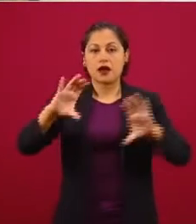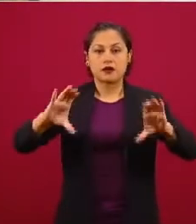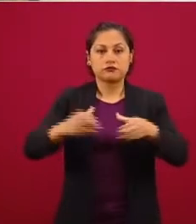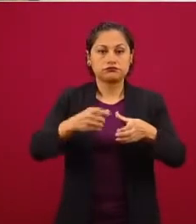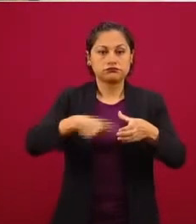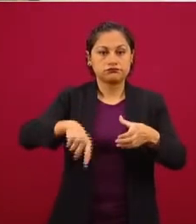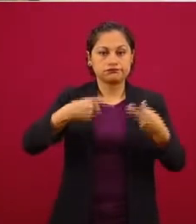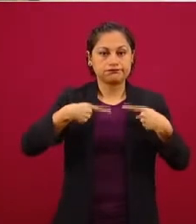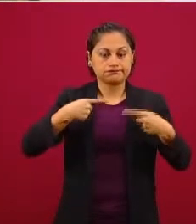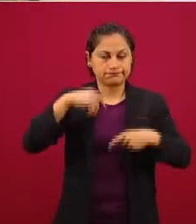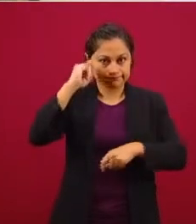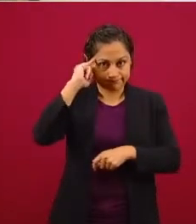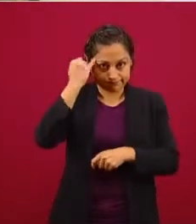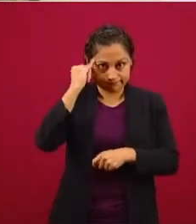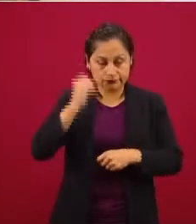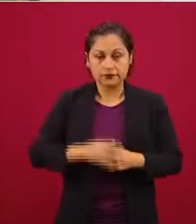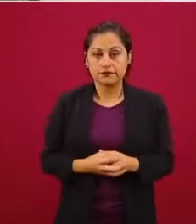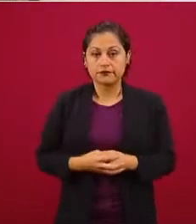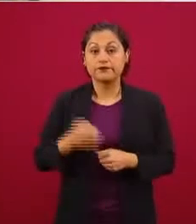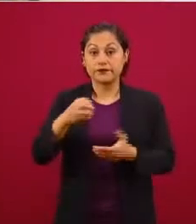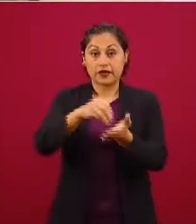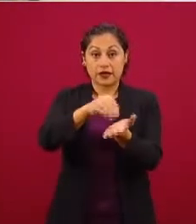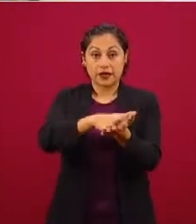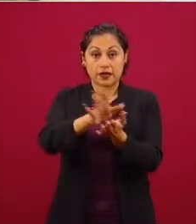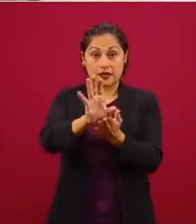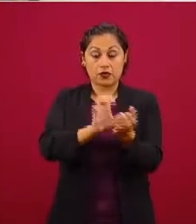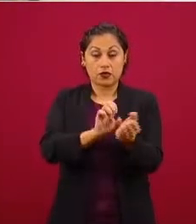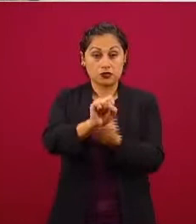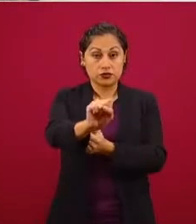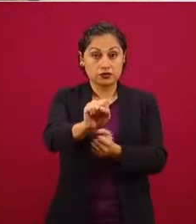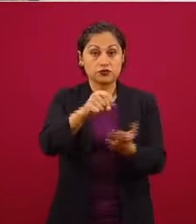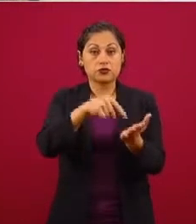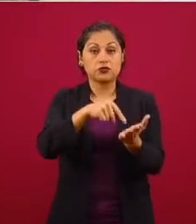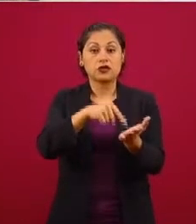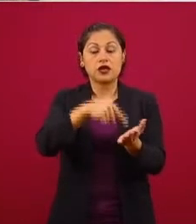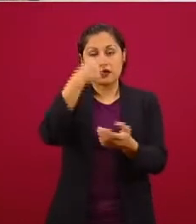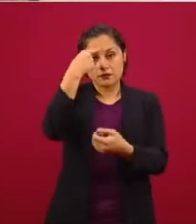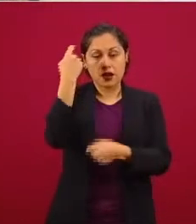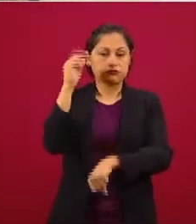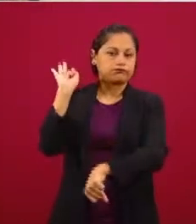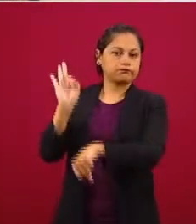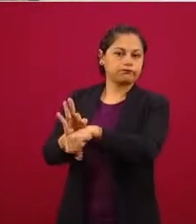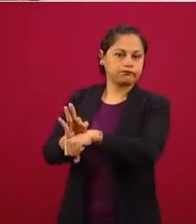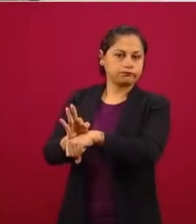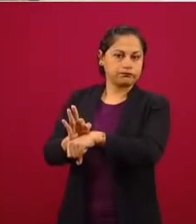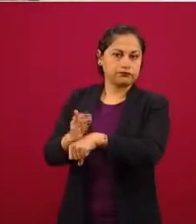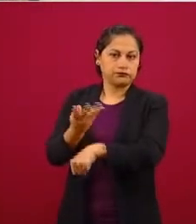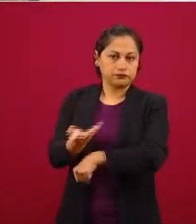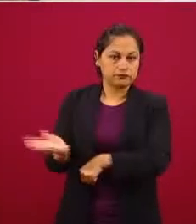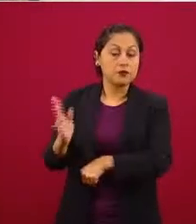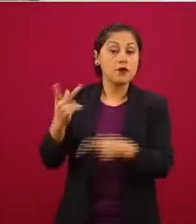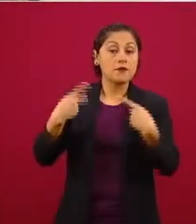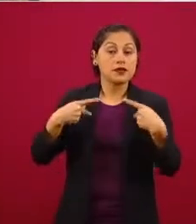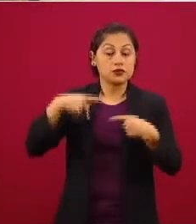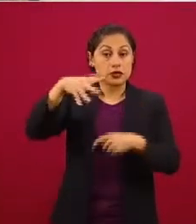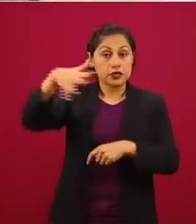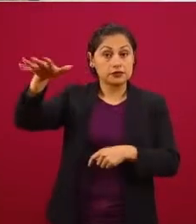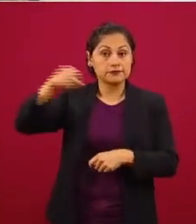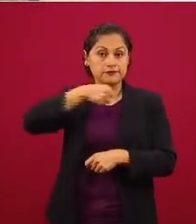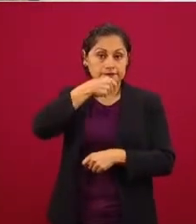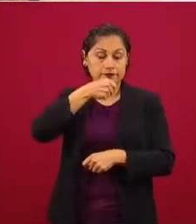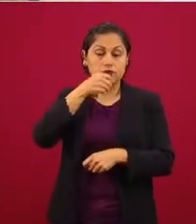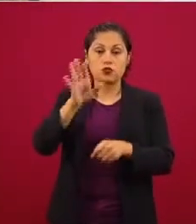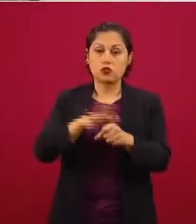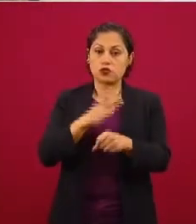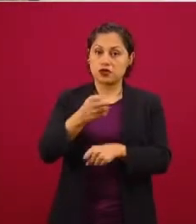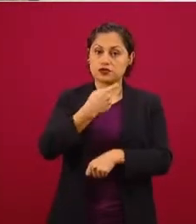esta reforma constitucional le da este derecho a los adultos mayores y con ello tenemos que reforzar